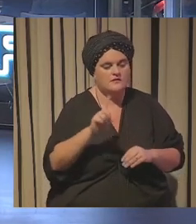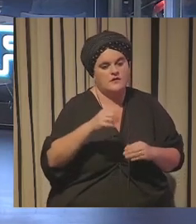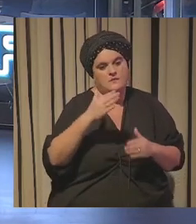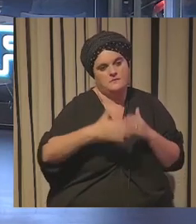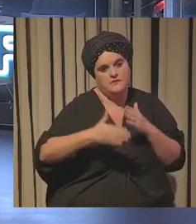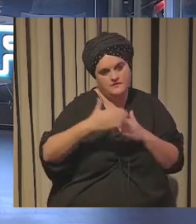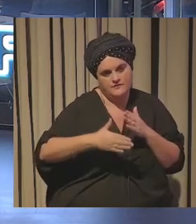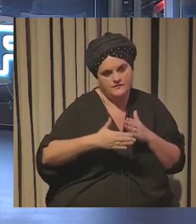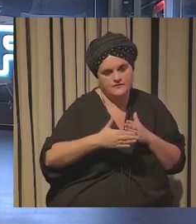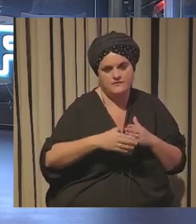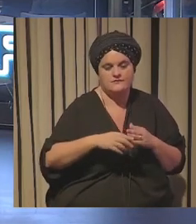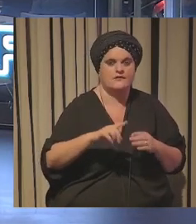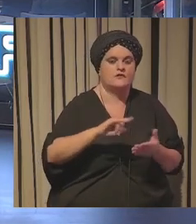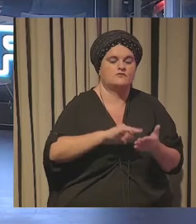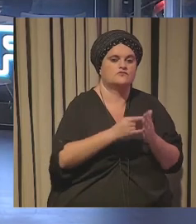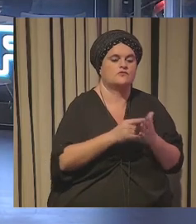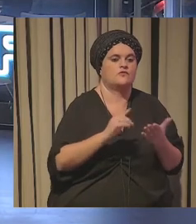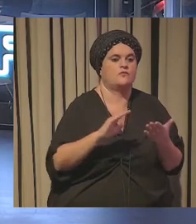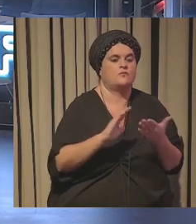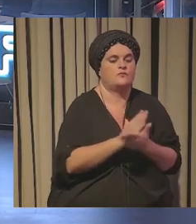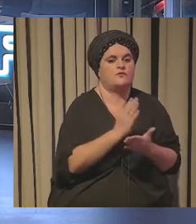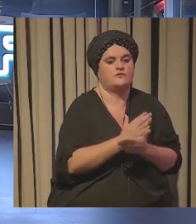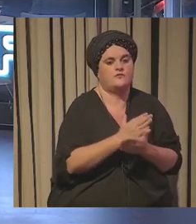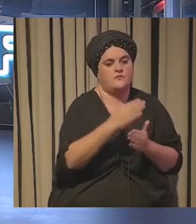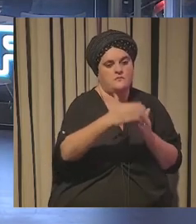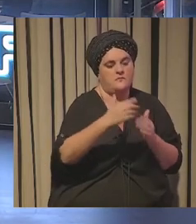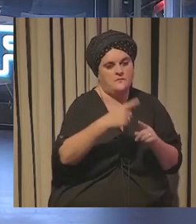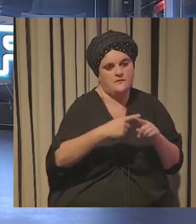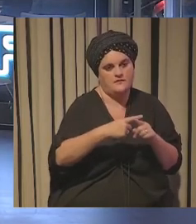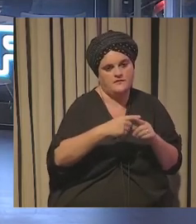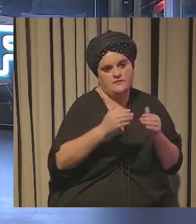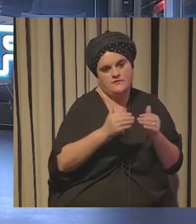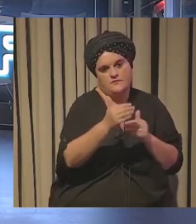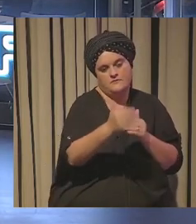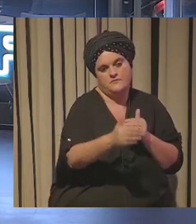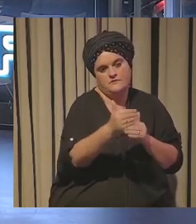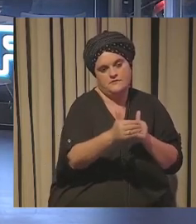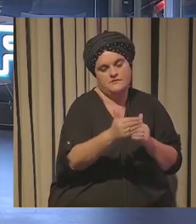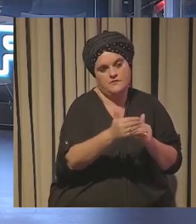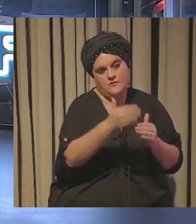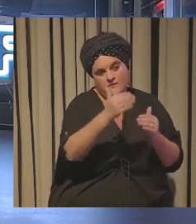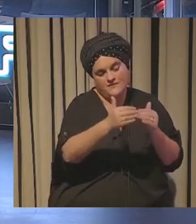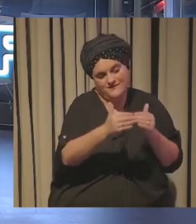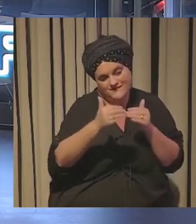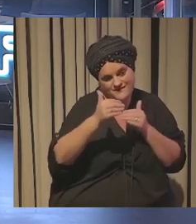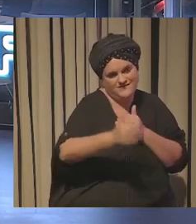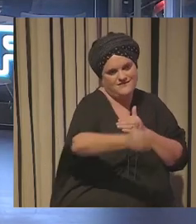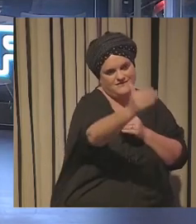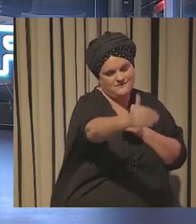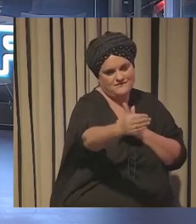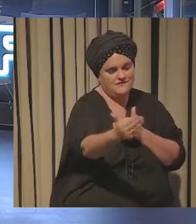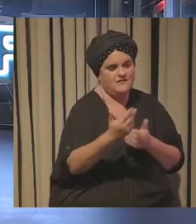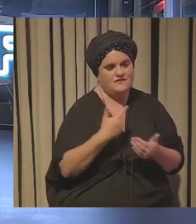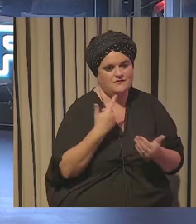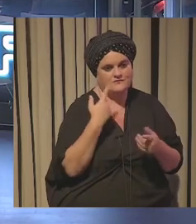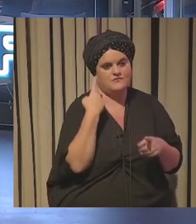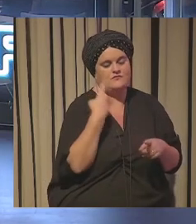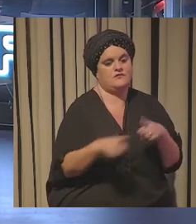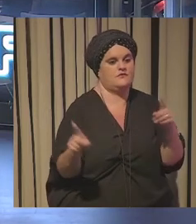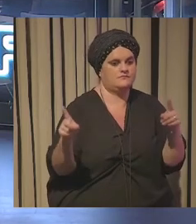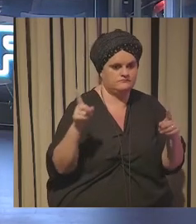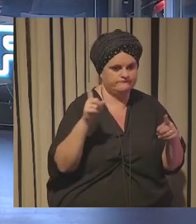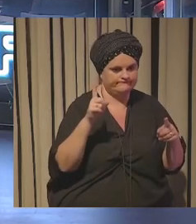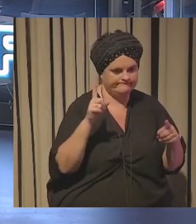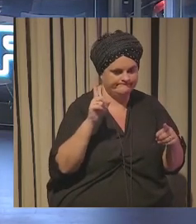pensar para una solución un producto a corto medio plazo que estar pensando a un medio largo plazo entonces básicamente yo creo que